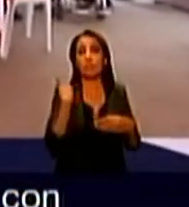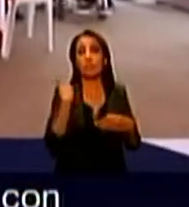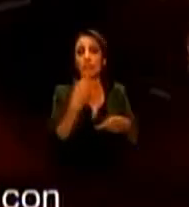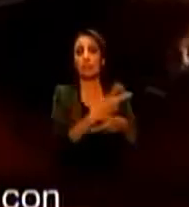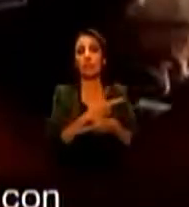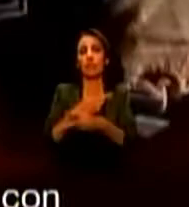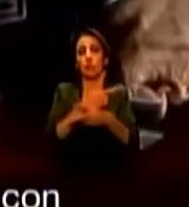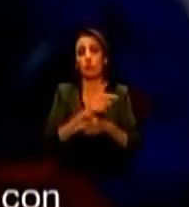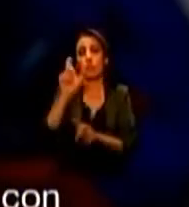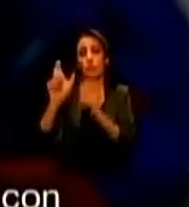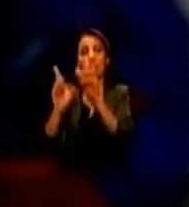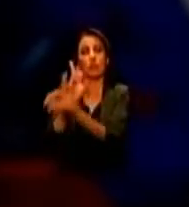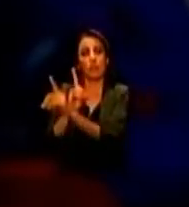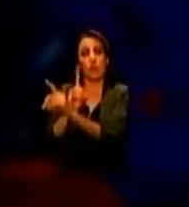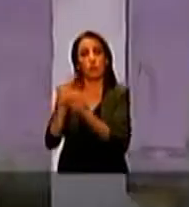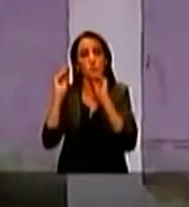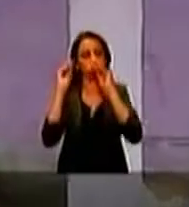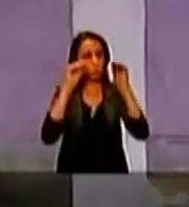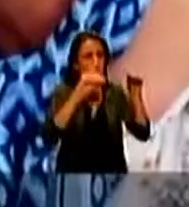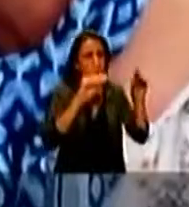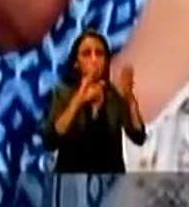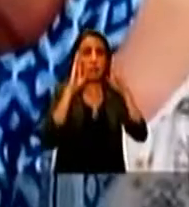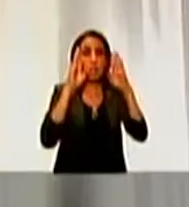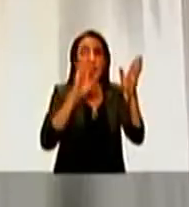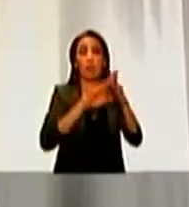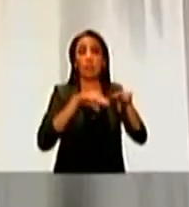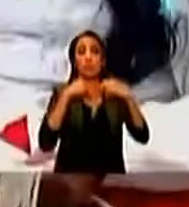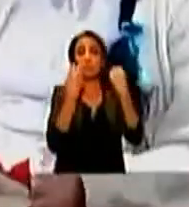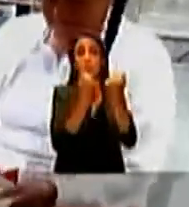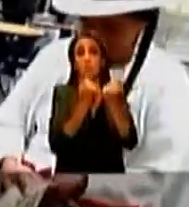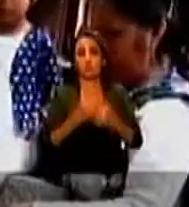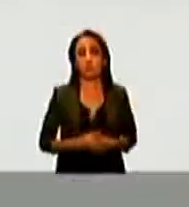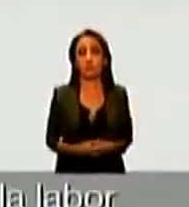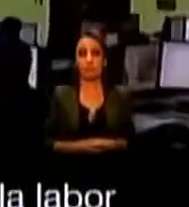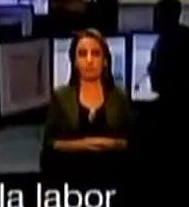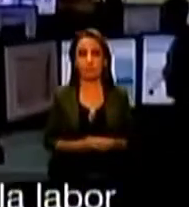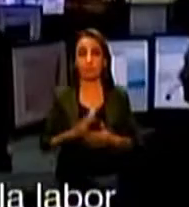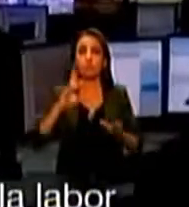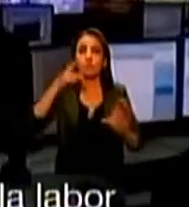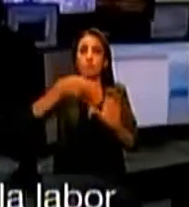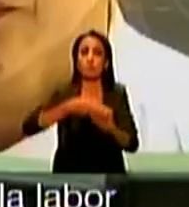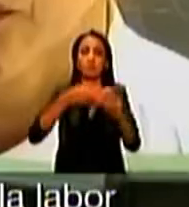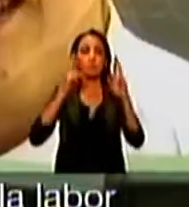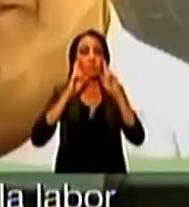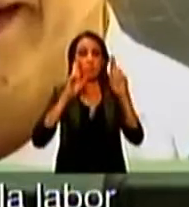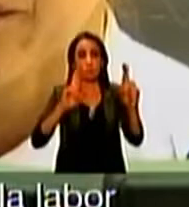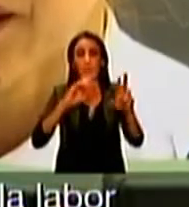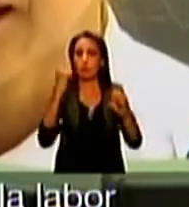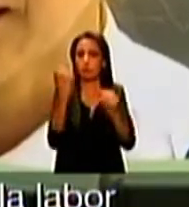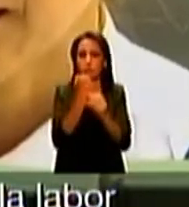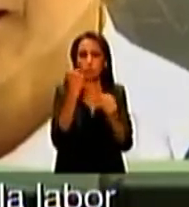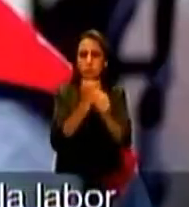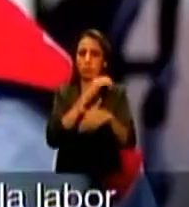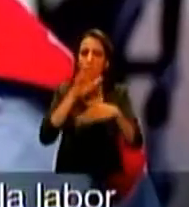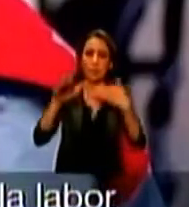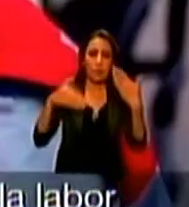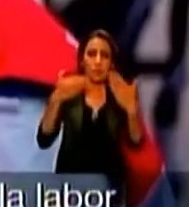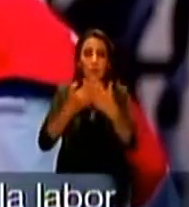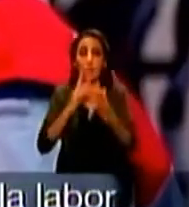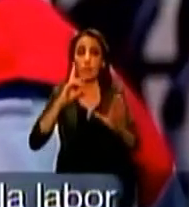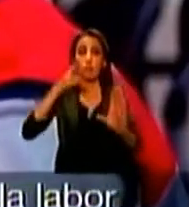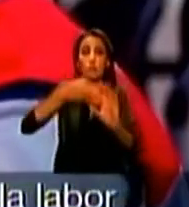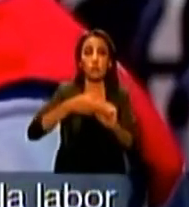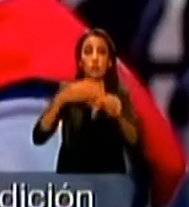discapacidad y que reciben atención del Ministerio de Inclusión Económica y Social. Como parte del reconocimiento a la labor de los actores